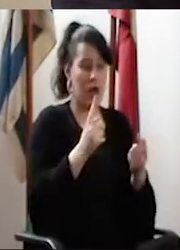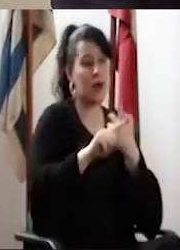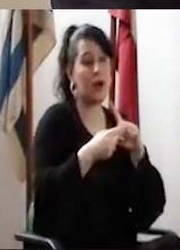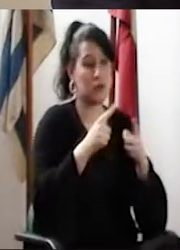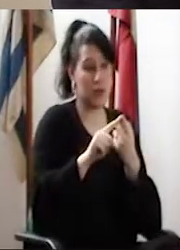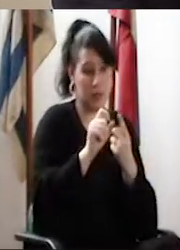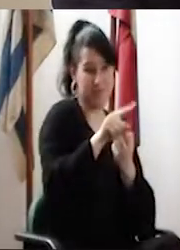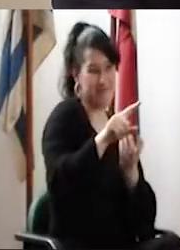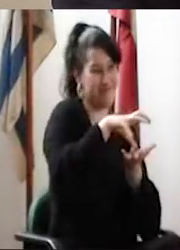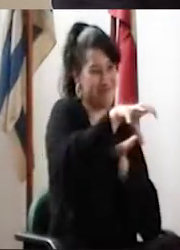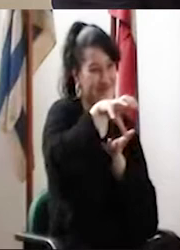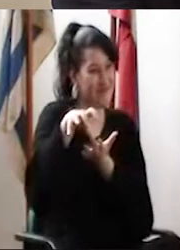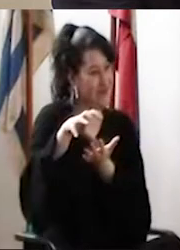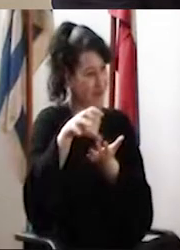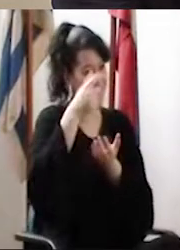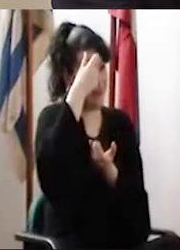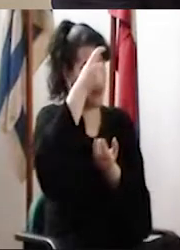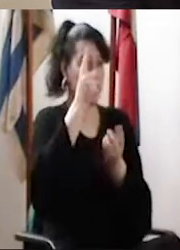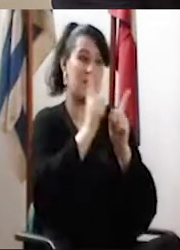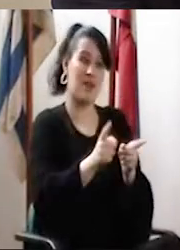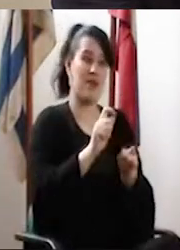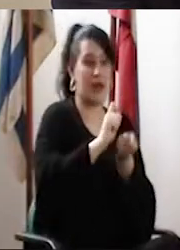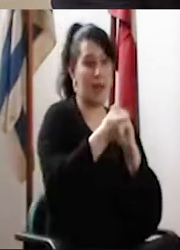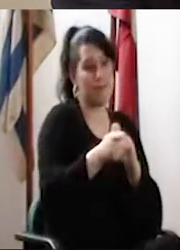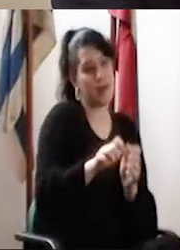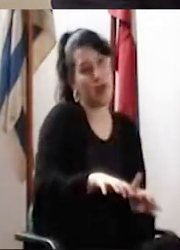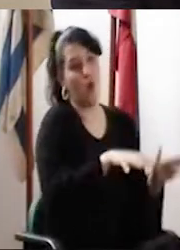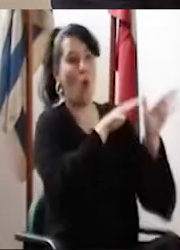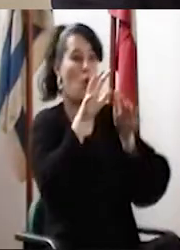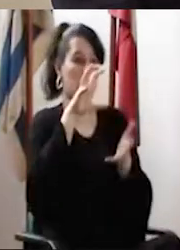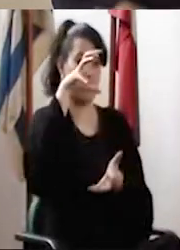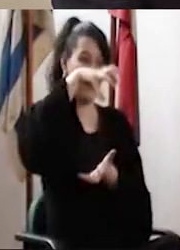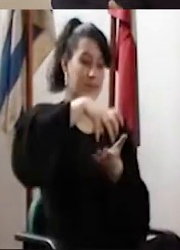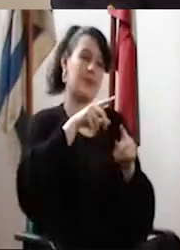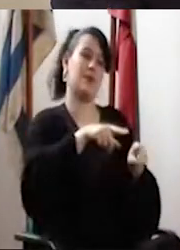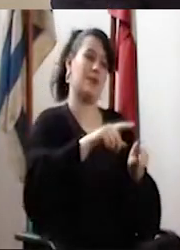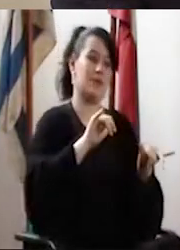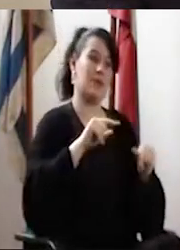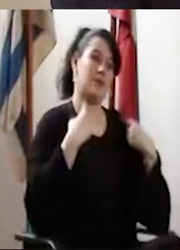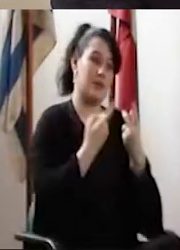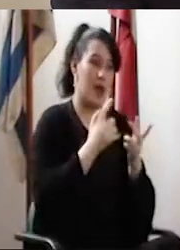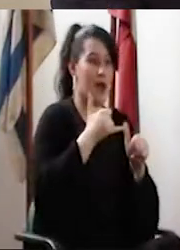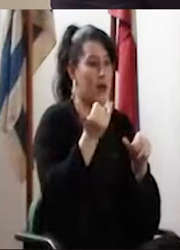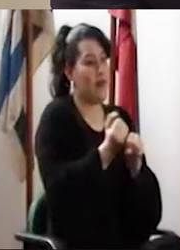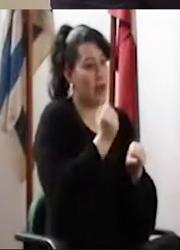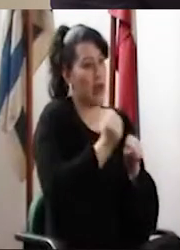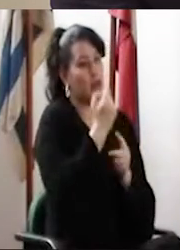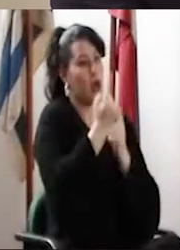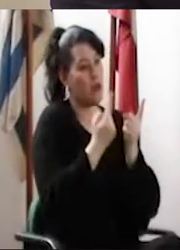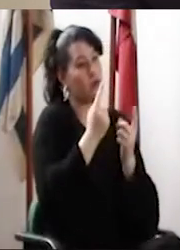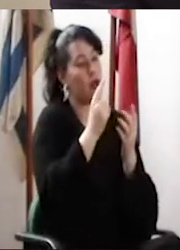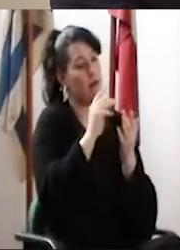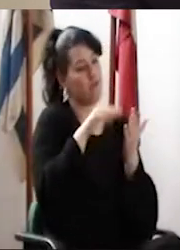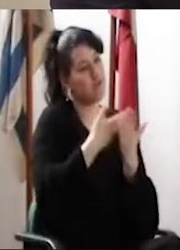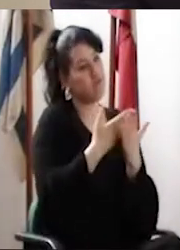hoy están asociados a esas unidades tienen que migrar hacia otro lado. En eso venimos trabajando también